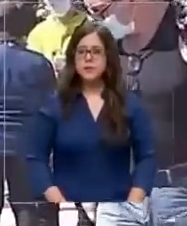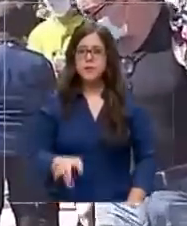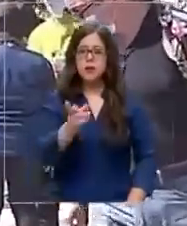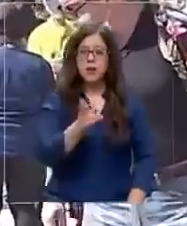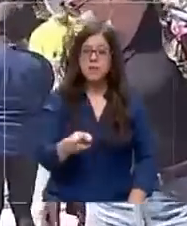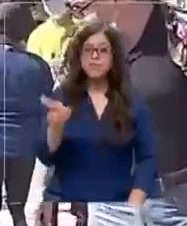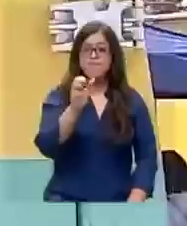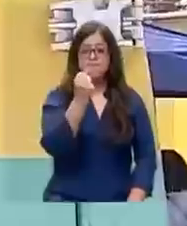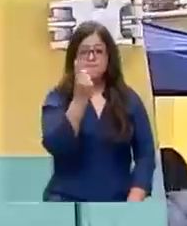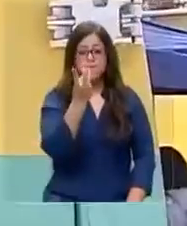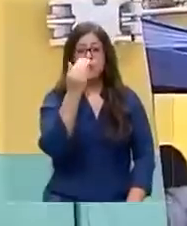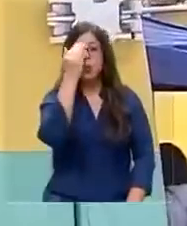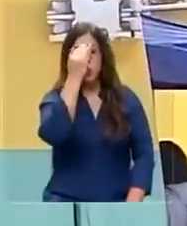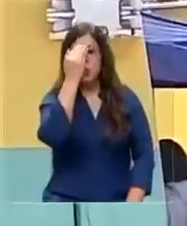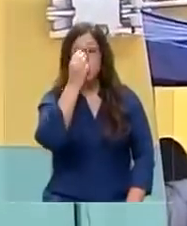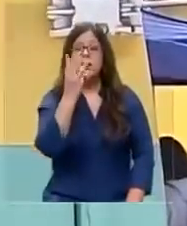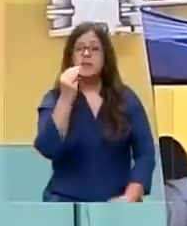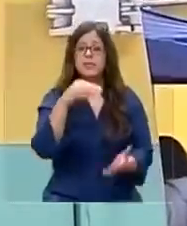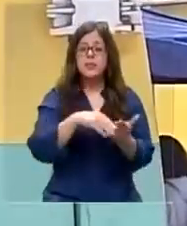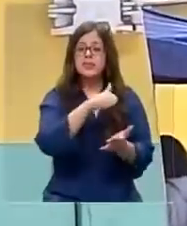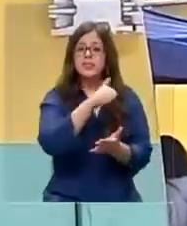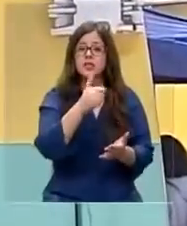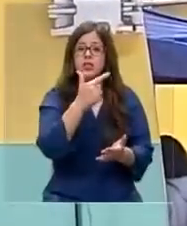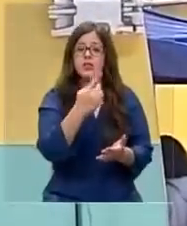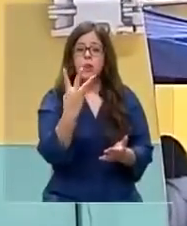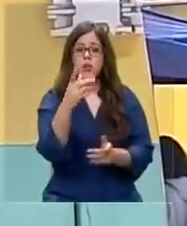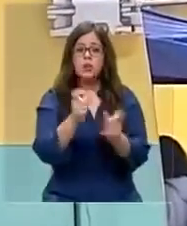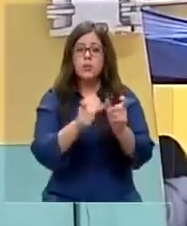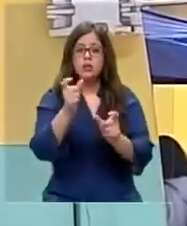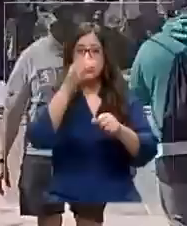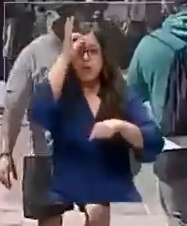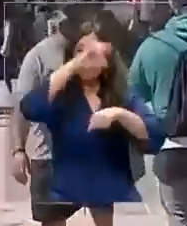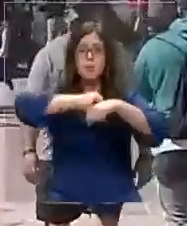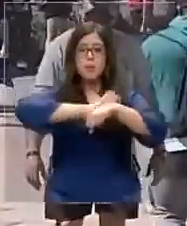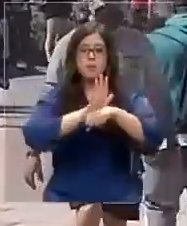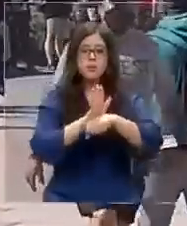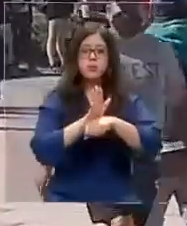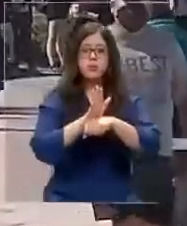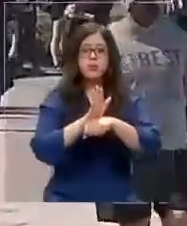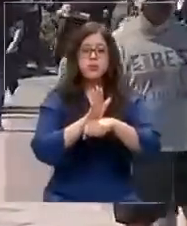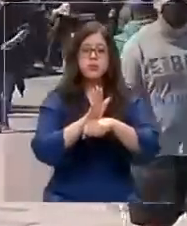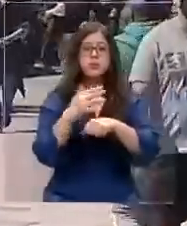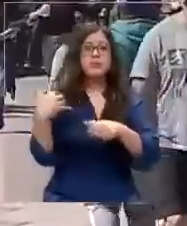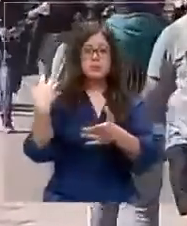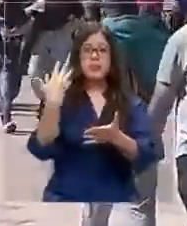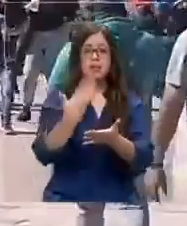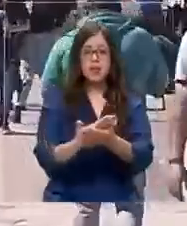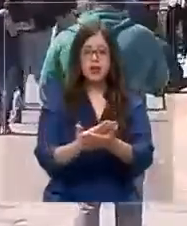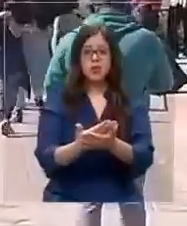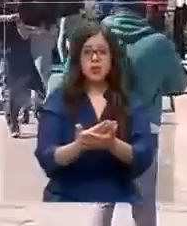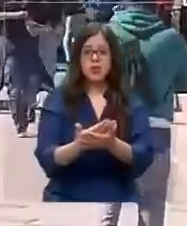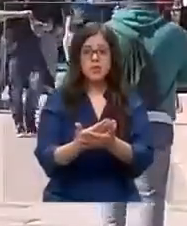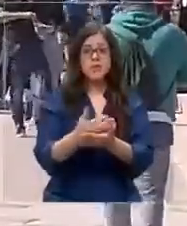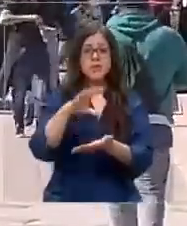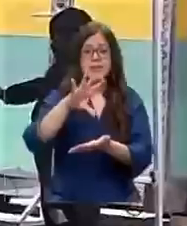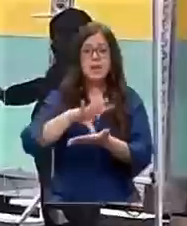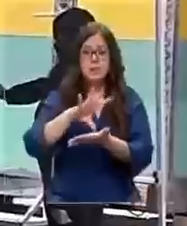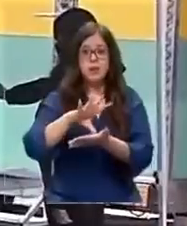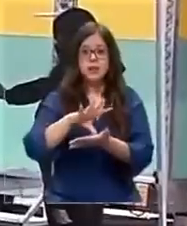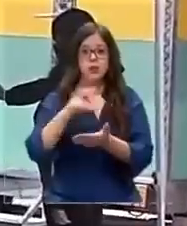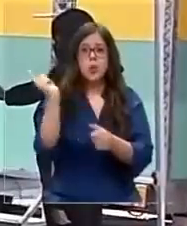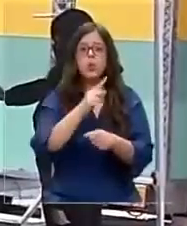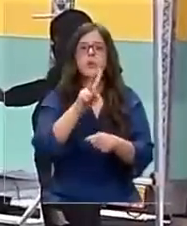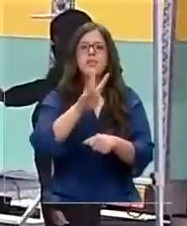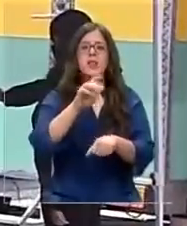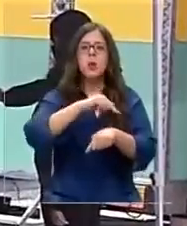Nuevamente las cifras preocupan. 13.674 nuevos casos durante las últimas 24 horas en el país. Manteniendo